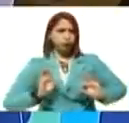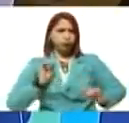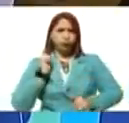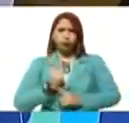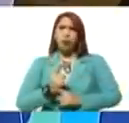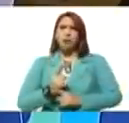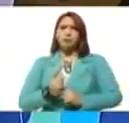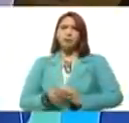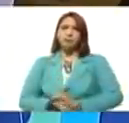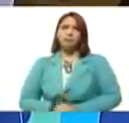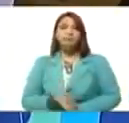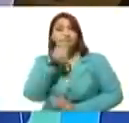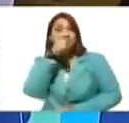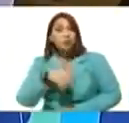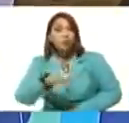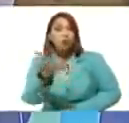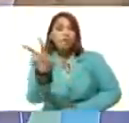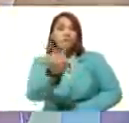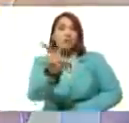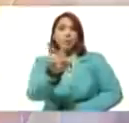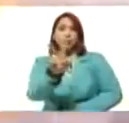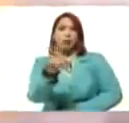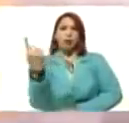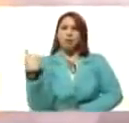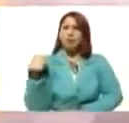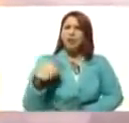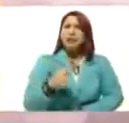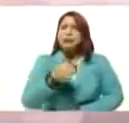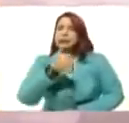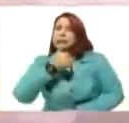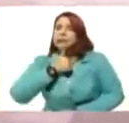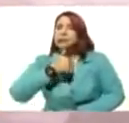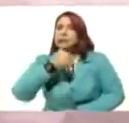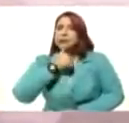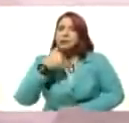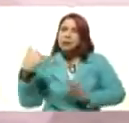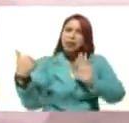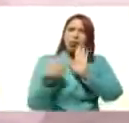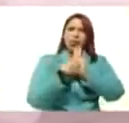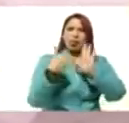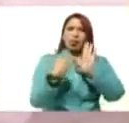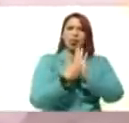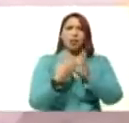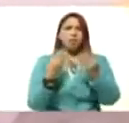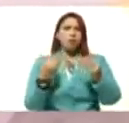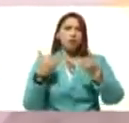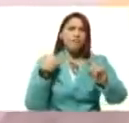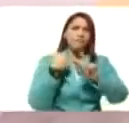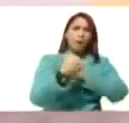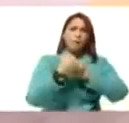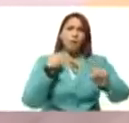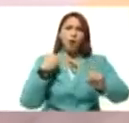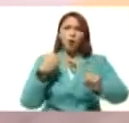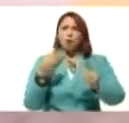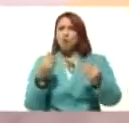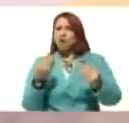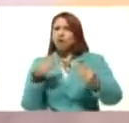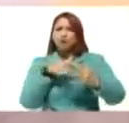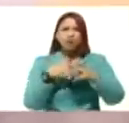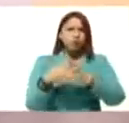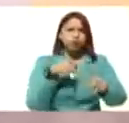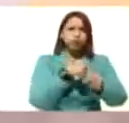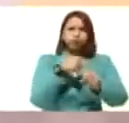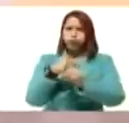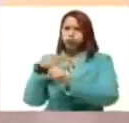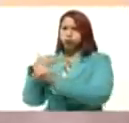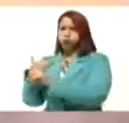Precisamente el pueblo venezolano que ha tenido que soportar tantas agresiones, tantos sabotajes, tantos